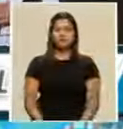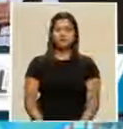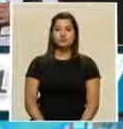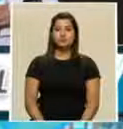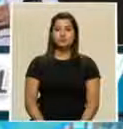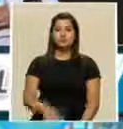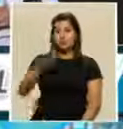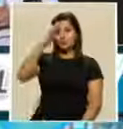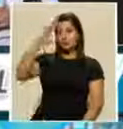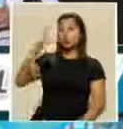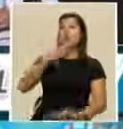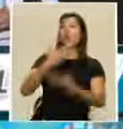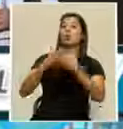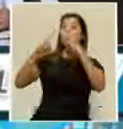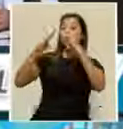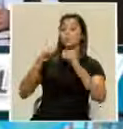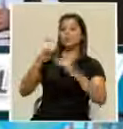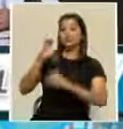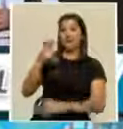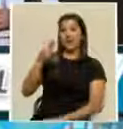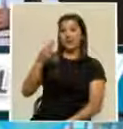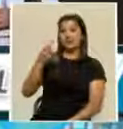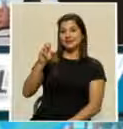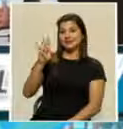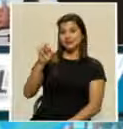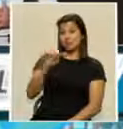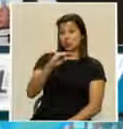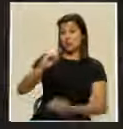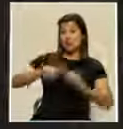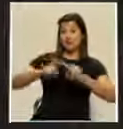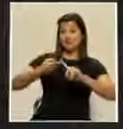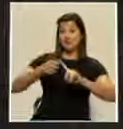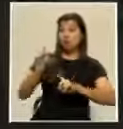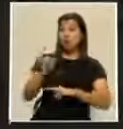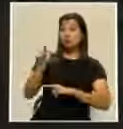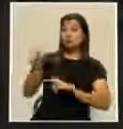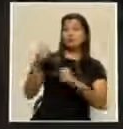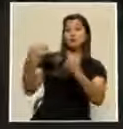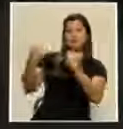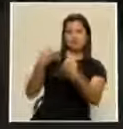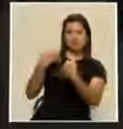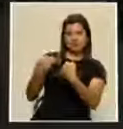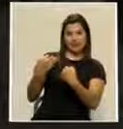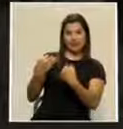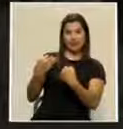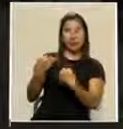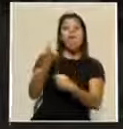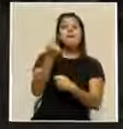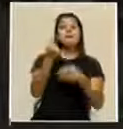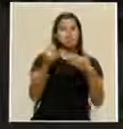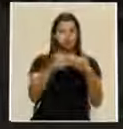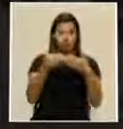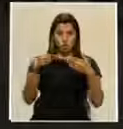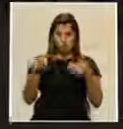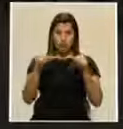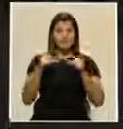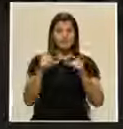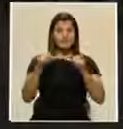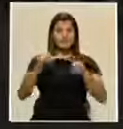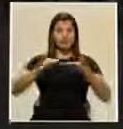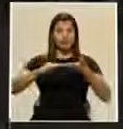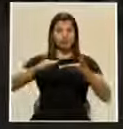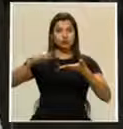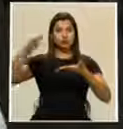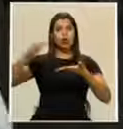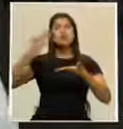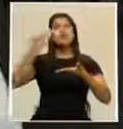Hola, ¿qué tal? Muy buenas noches, don Ernesto y amigos televidentes. Tal y como usted lo comenta, el dólar sigue en incremento y es